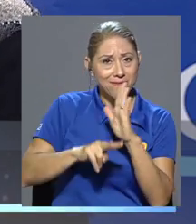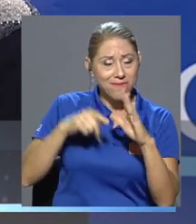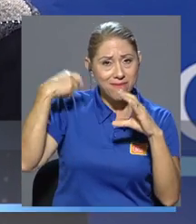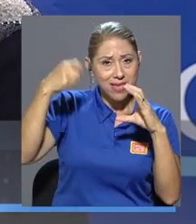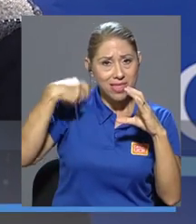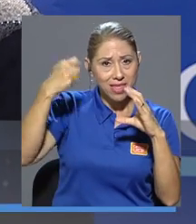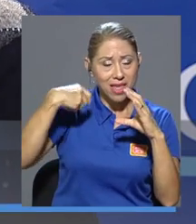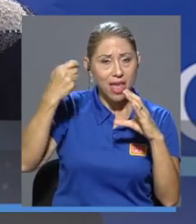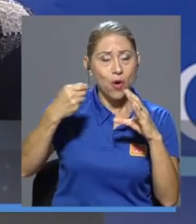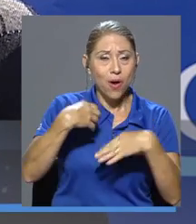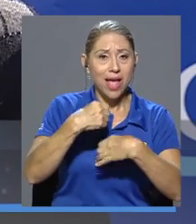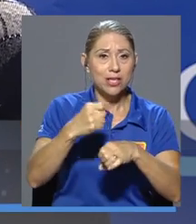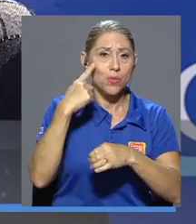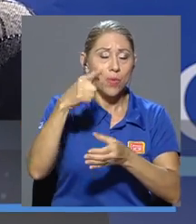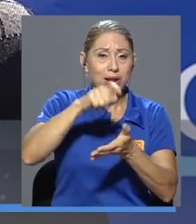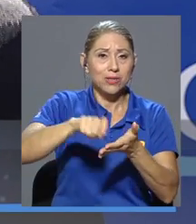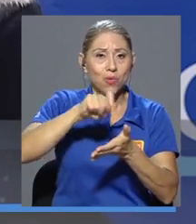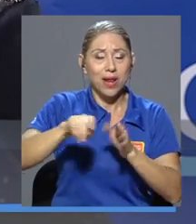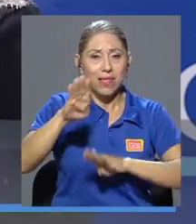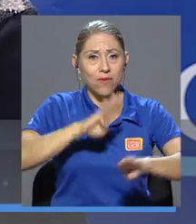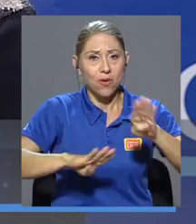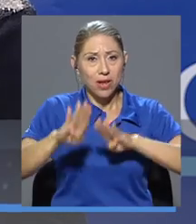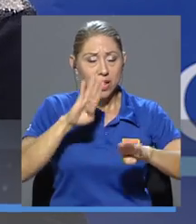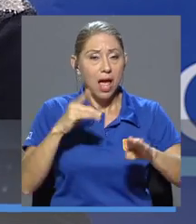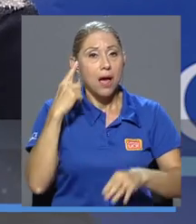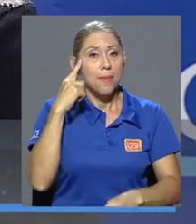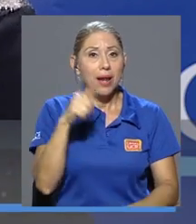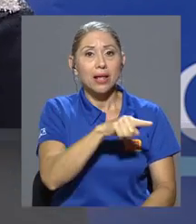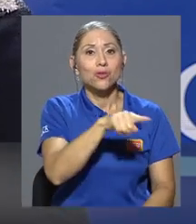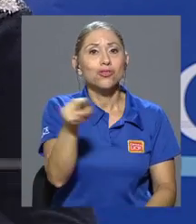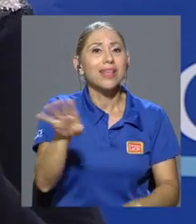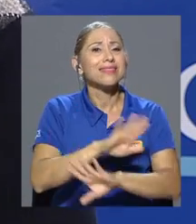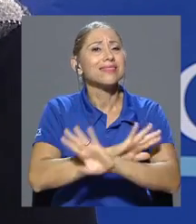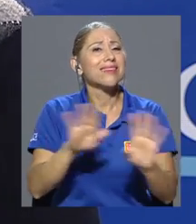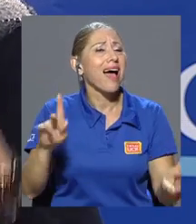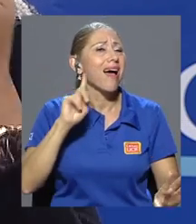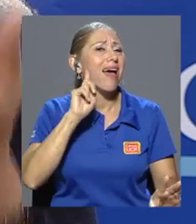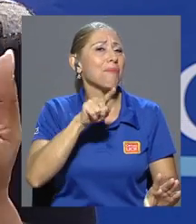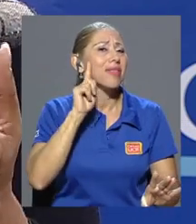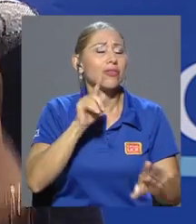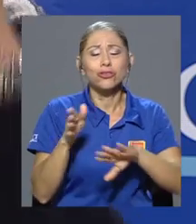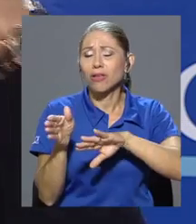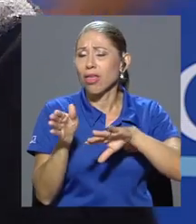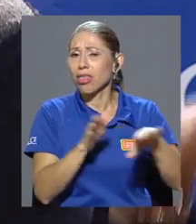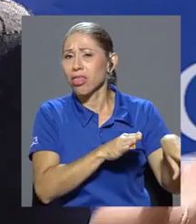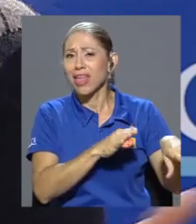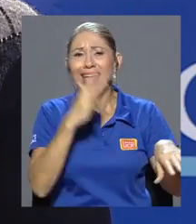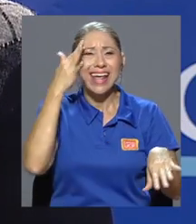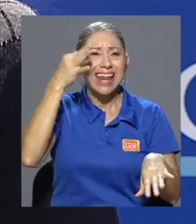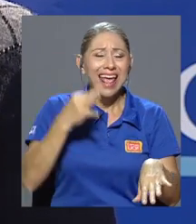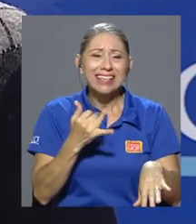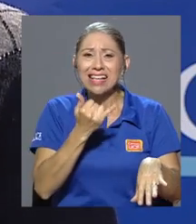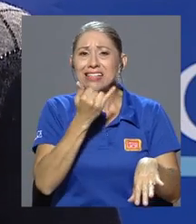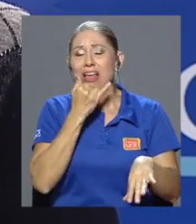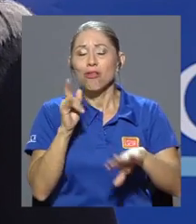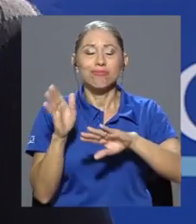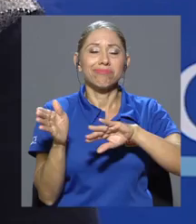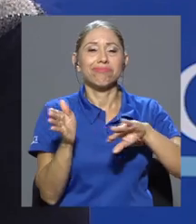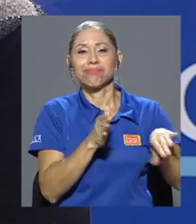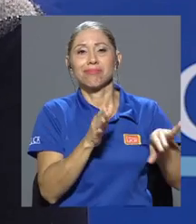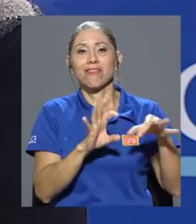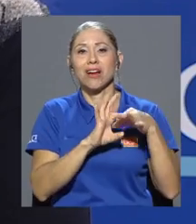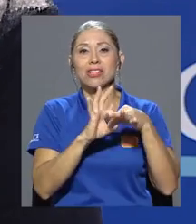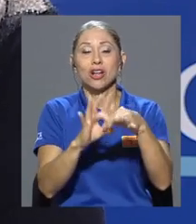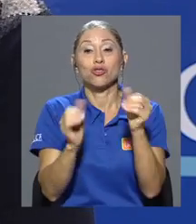documental producido por la Escuela de Biología para que rompa a ustedes ciertos tabúes, ciertos mitos, ciertas creencias en torno